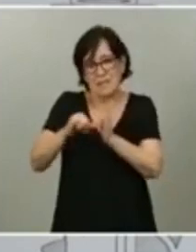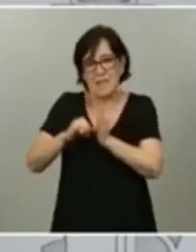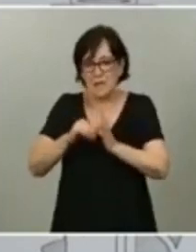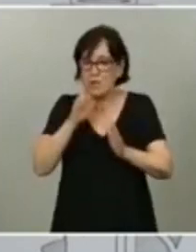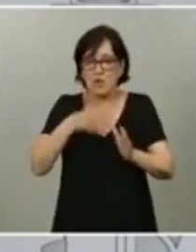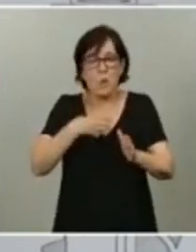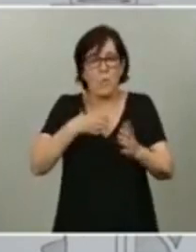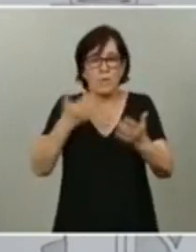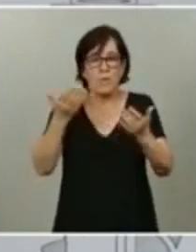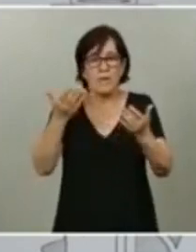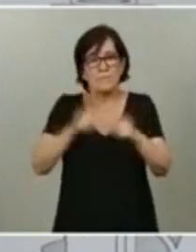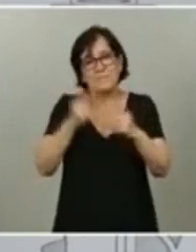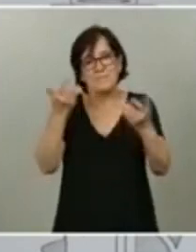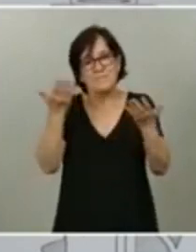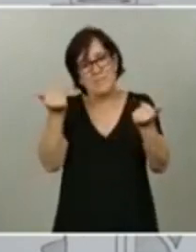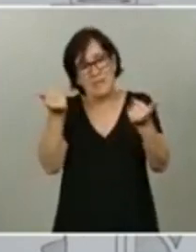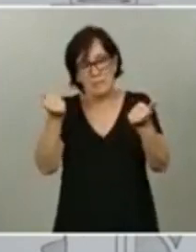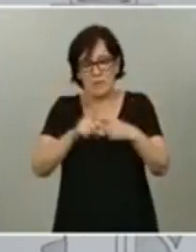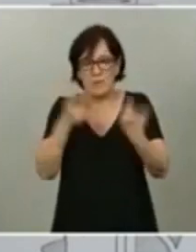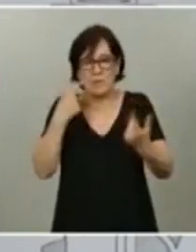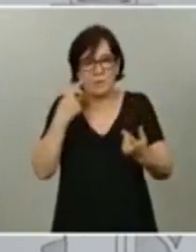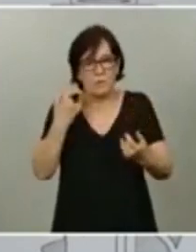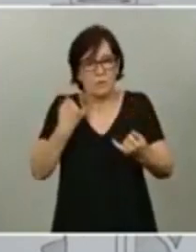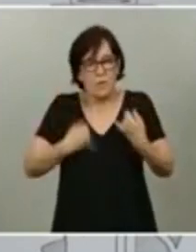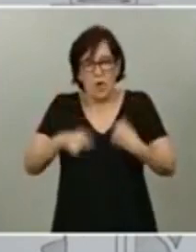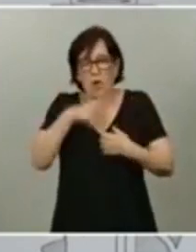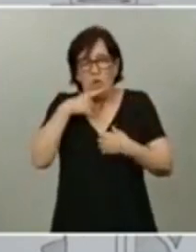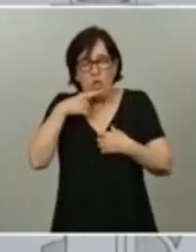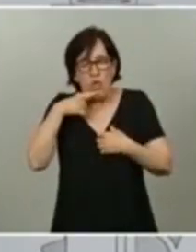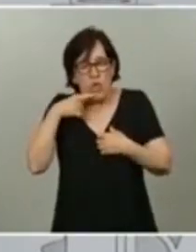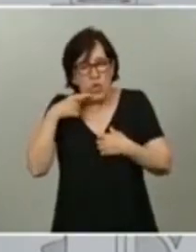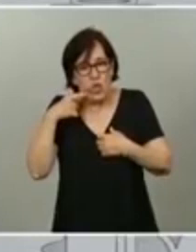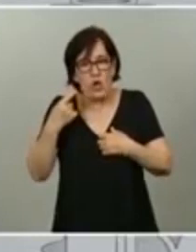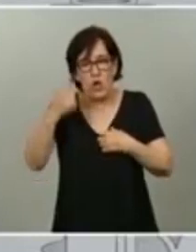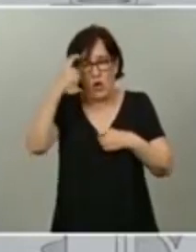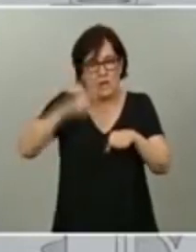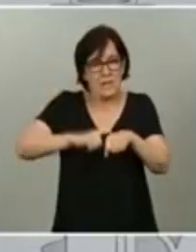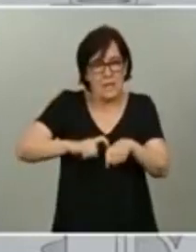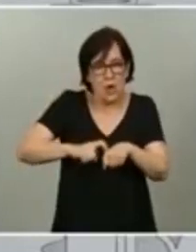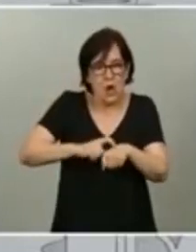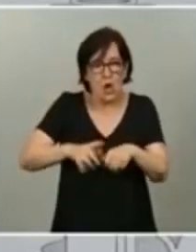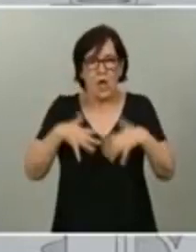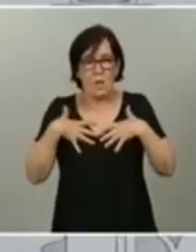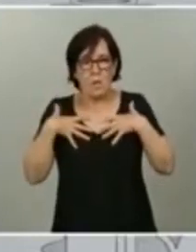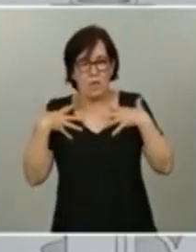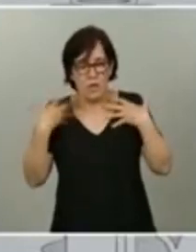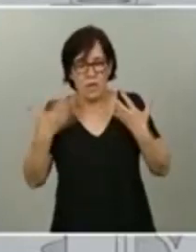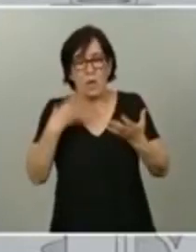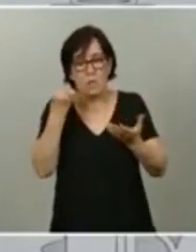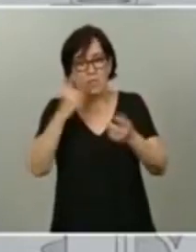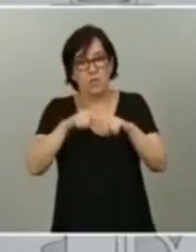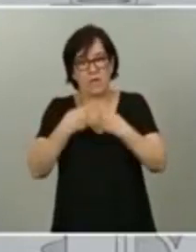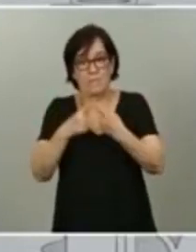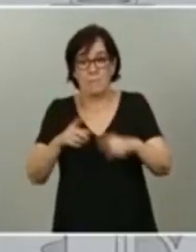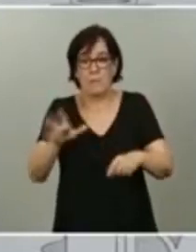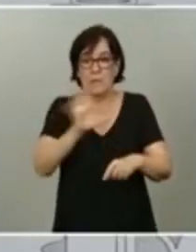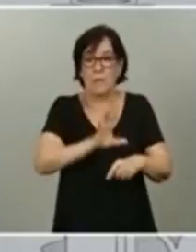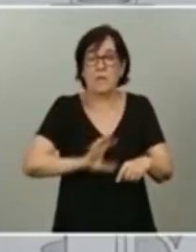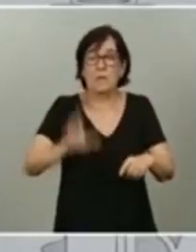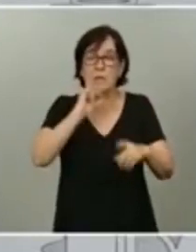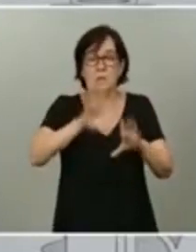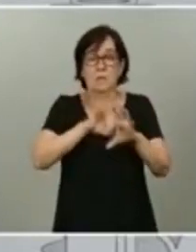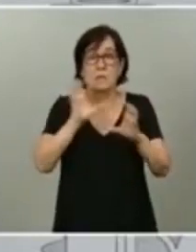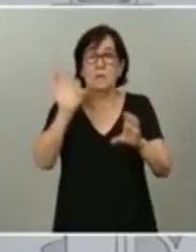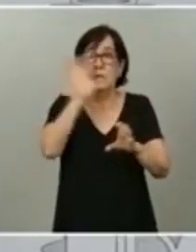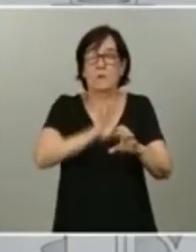Las heridas en consecuencias psicológicas, emocionales, en muchas familias y también en el conjunto del país las heridas económicas